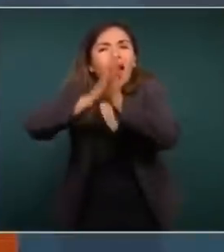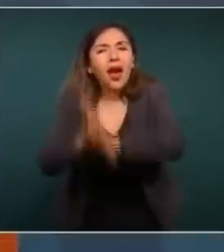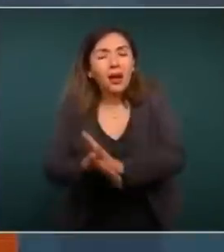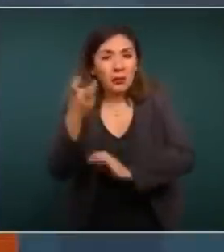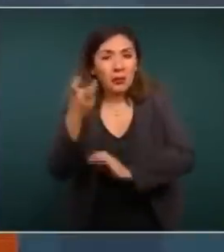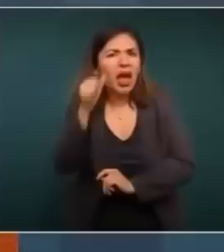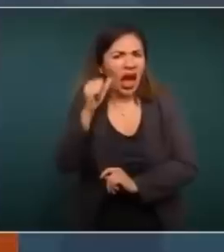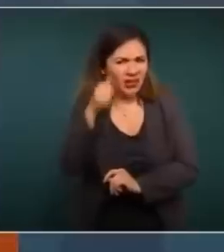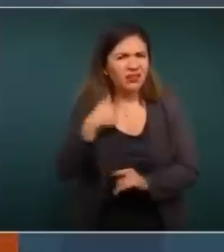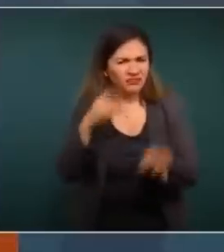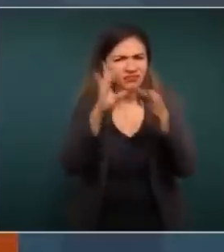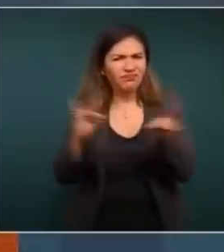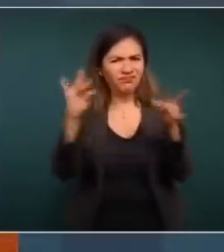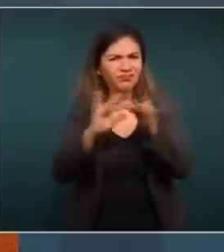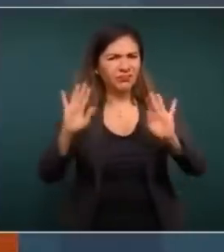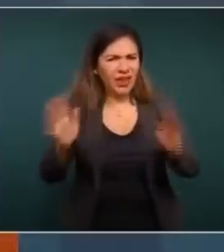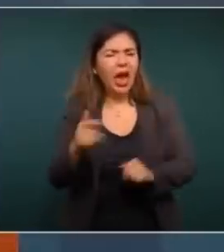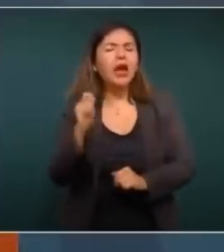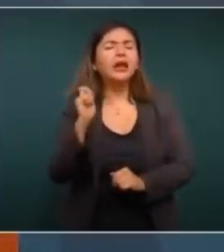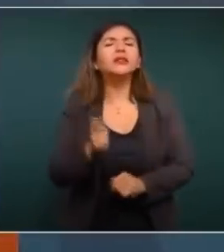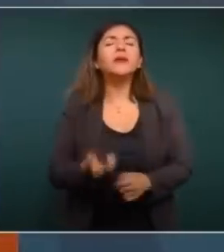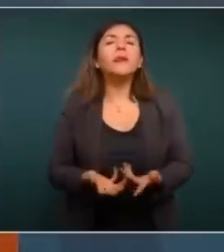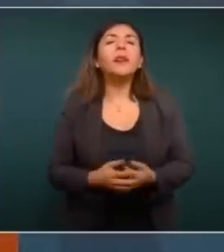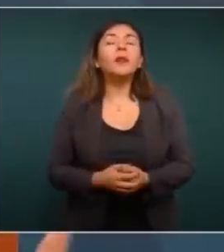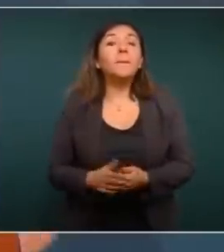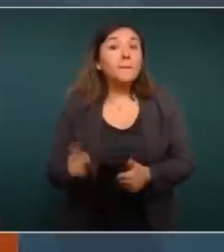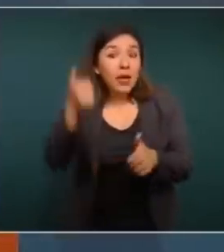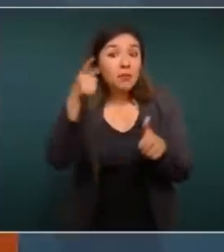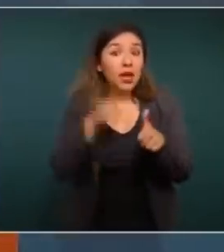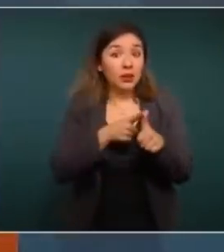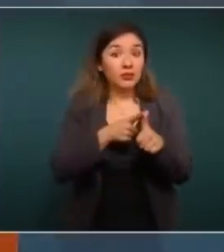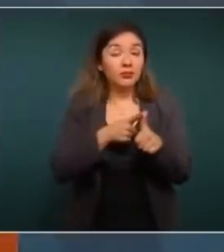Ayer explicaba yo que, primero,